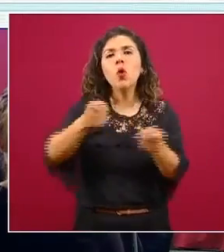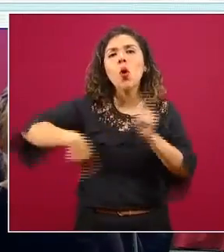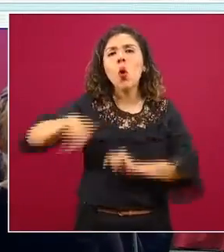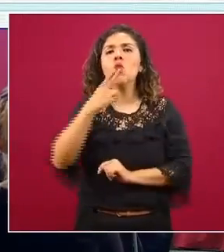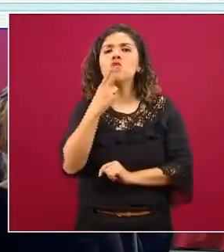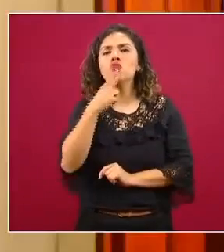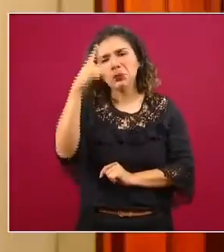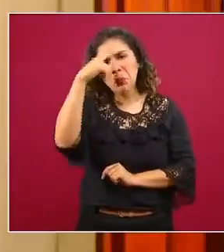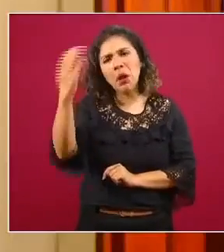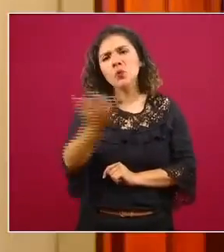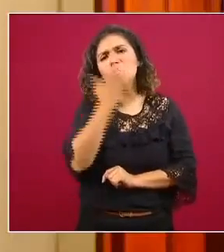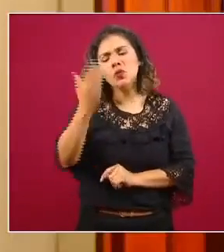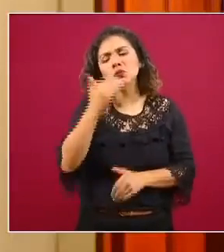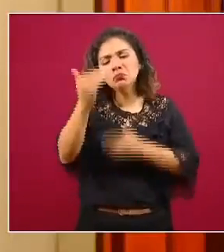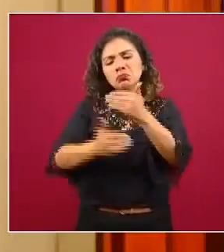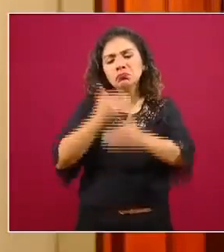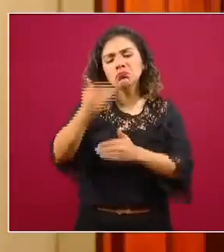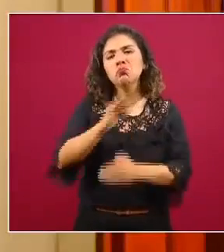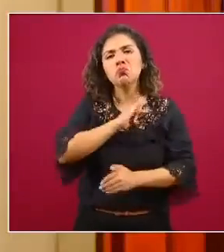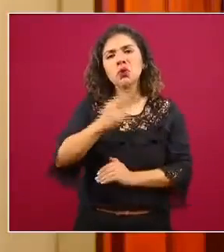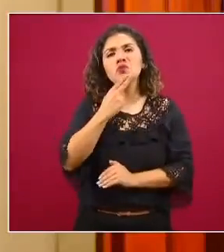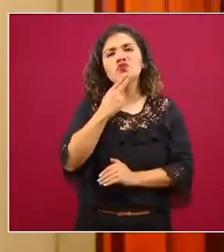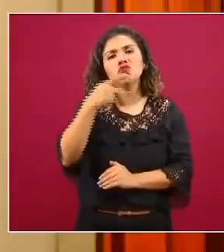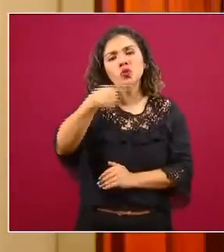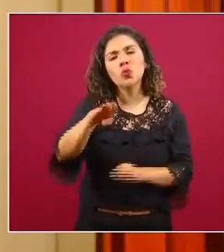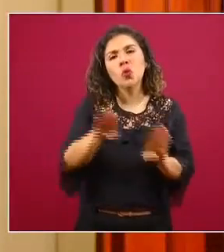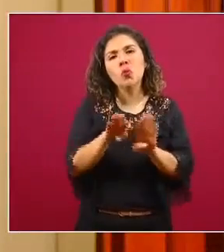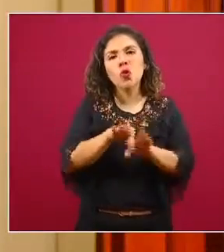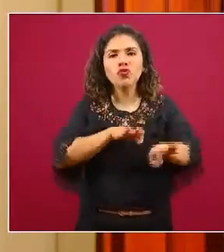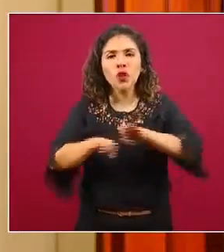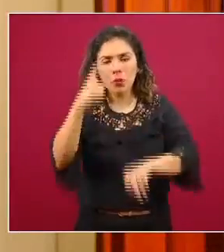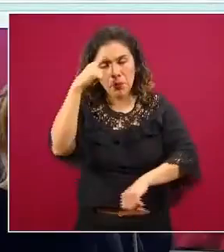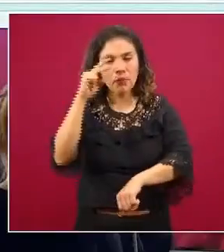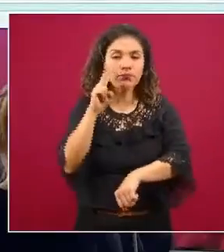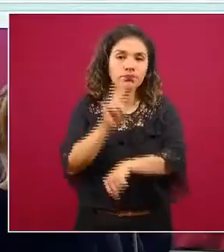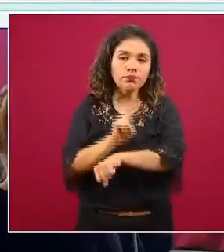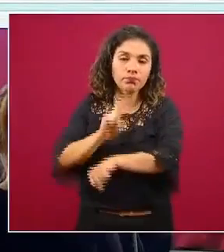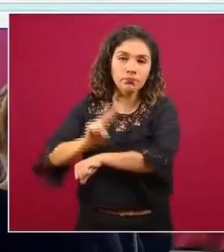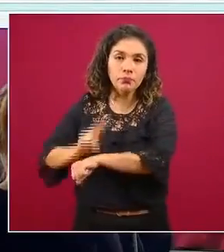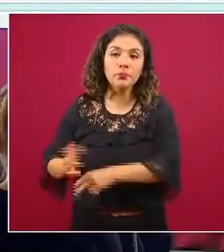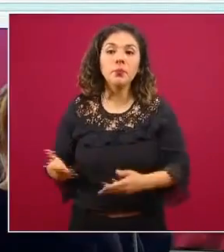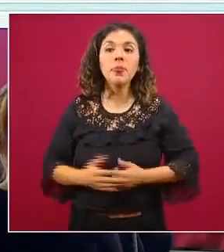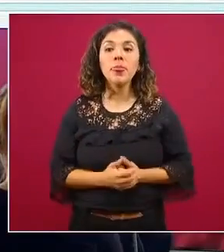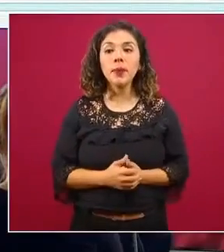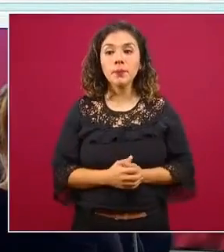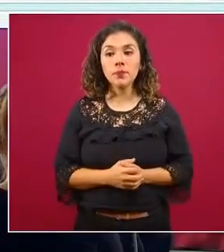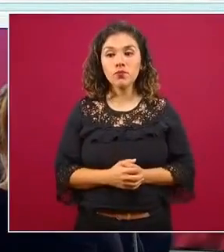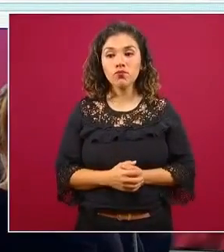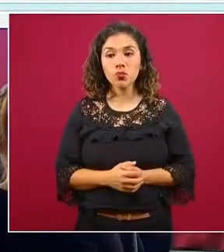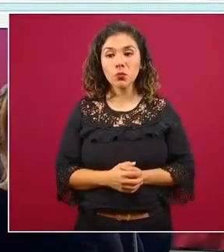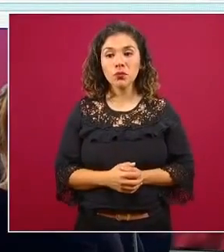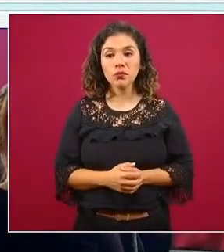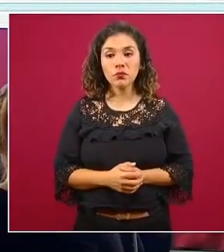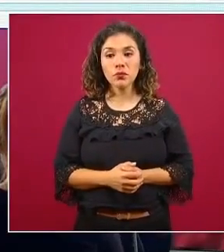cotidiano que vamos a poder utilizar dentro de nuestras herramientas de vigilancia La siguiente por favor